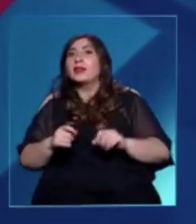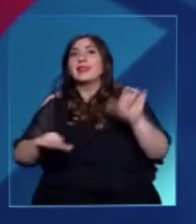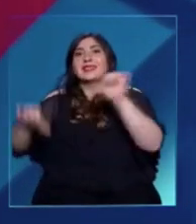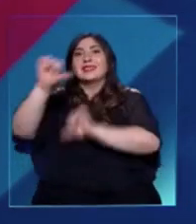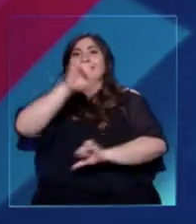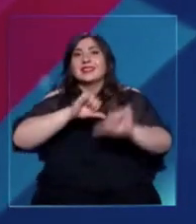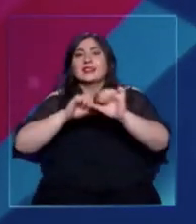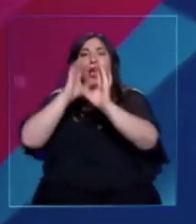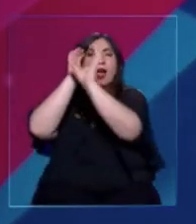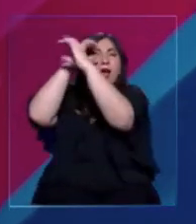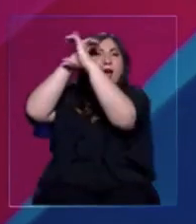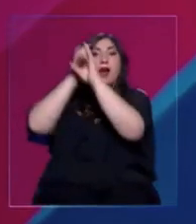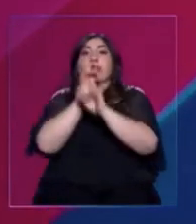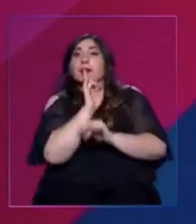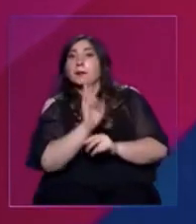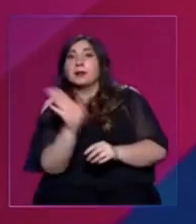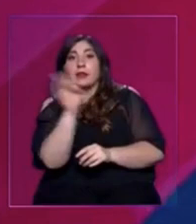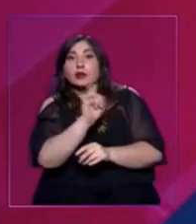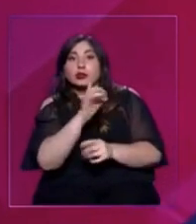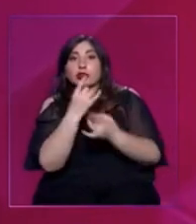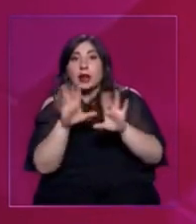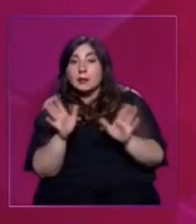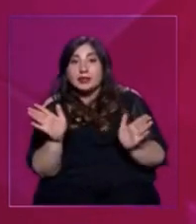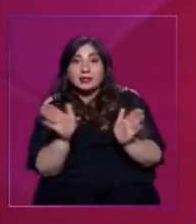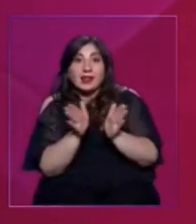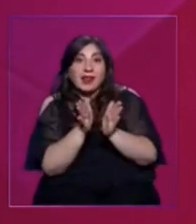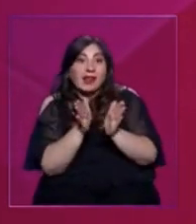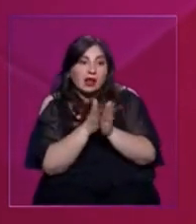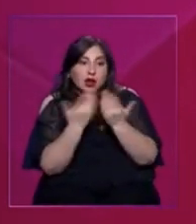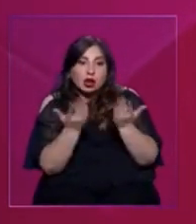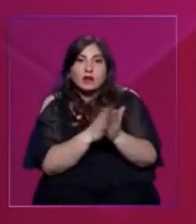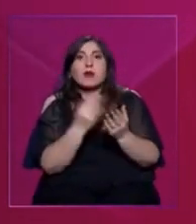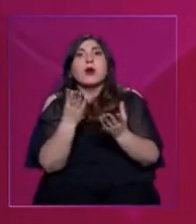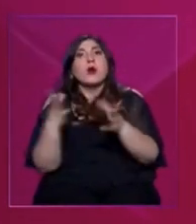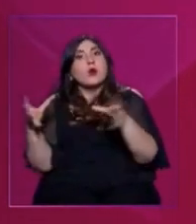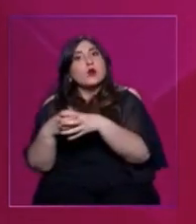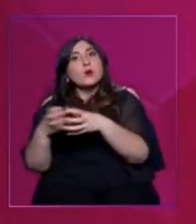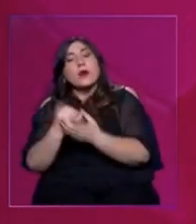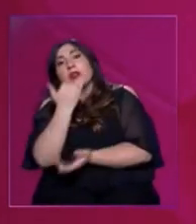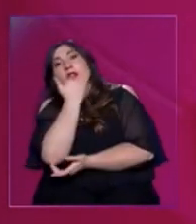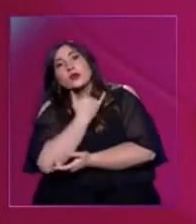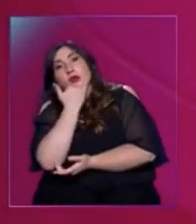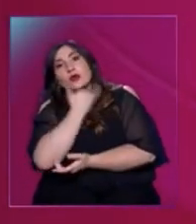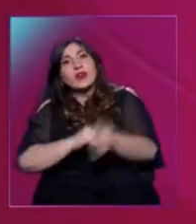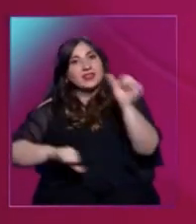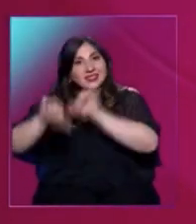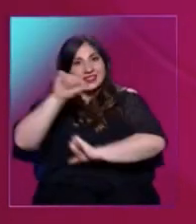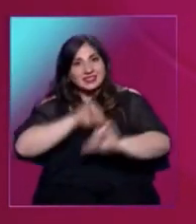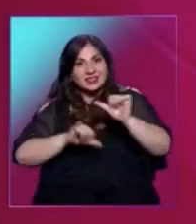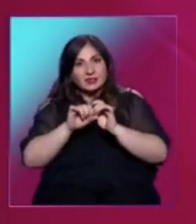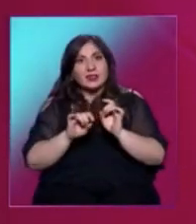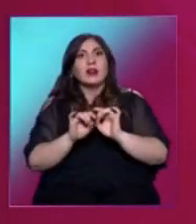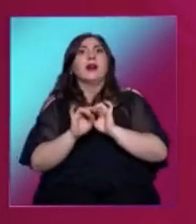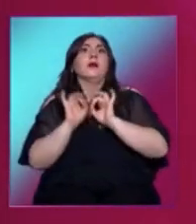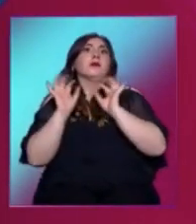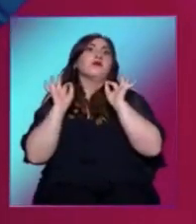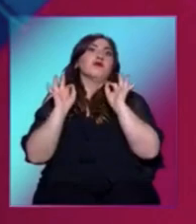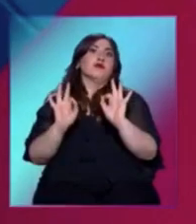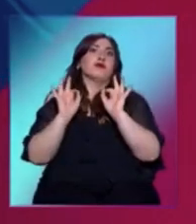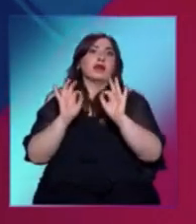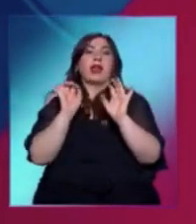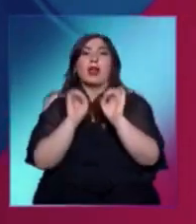ahora no solo se encuentran en los libros, porque hay un grupo de youtubers científicos que se han convertido en exitosos educadores